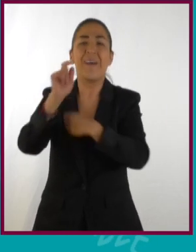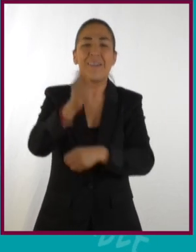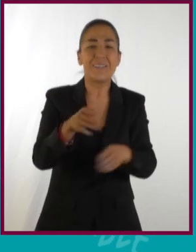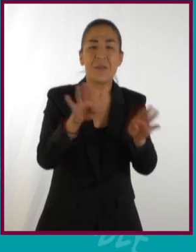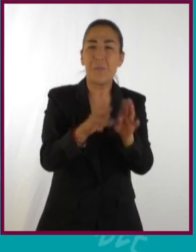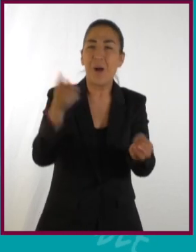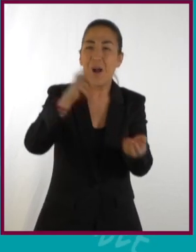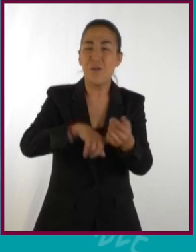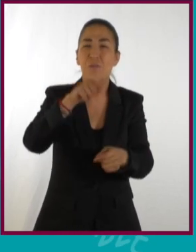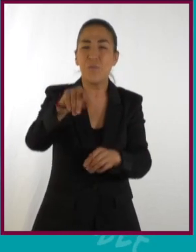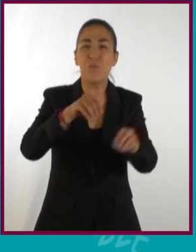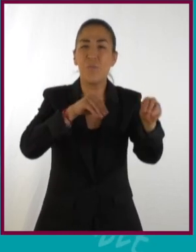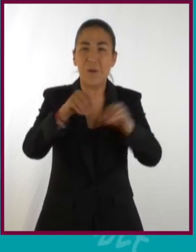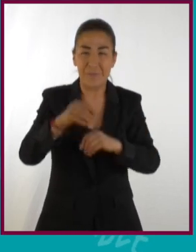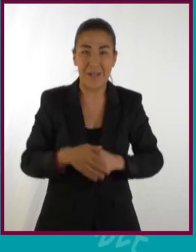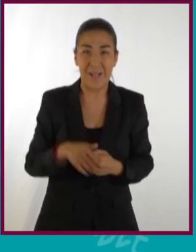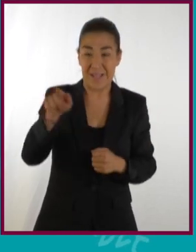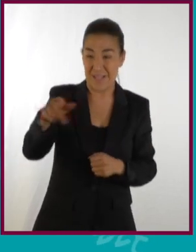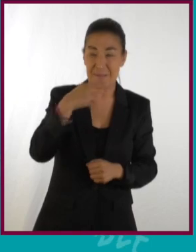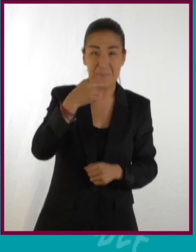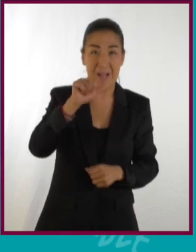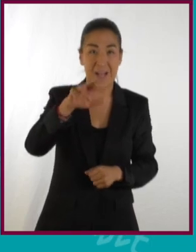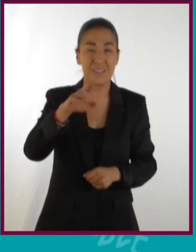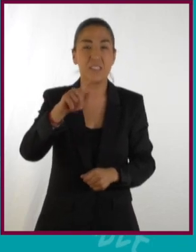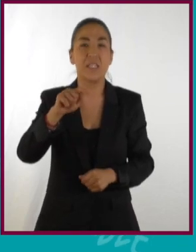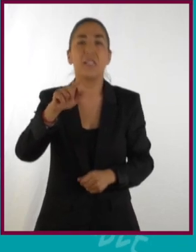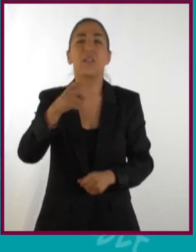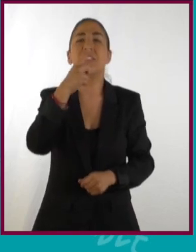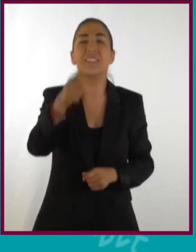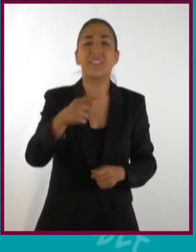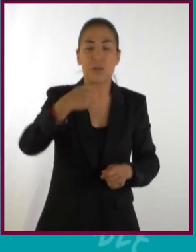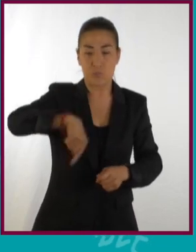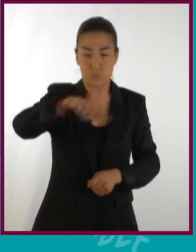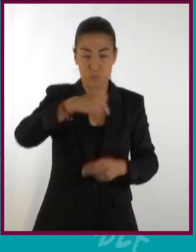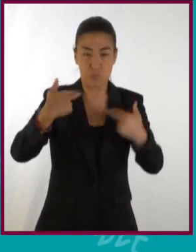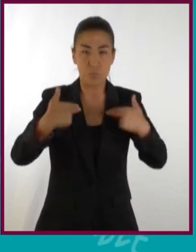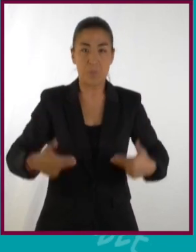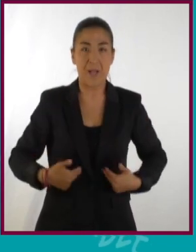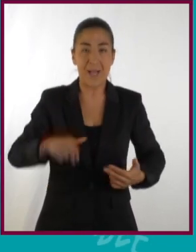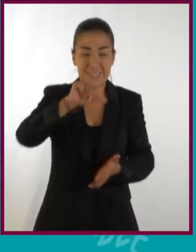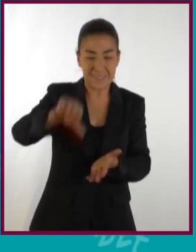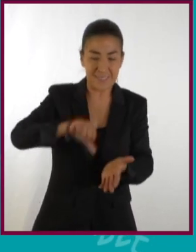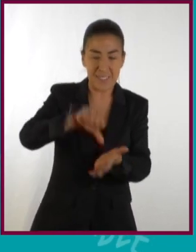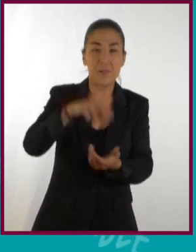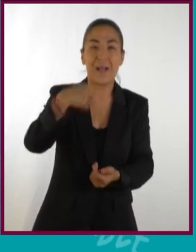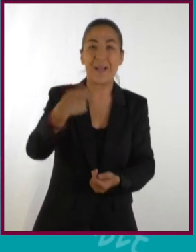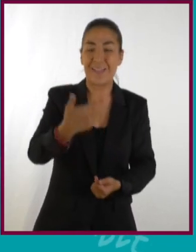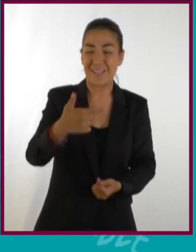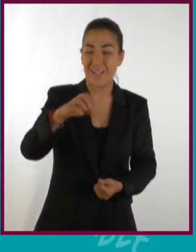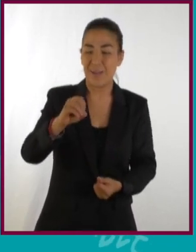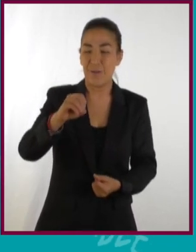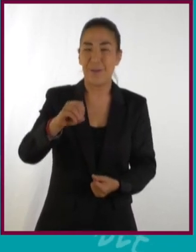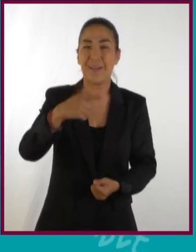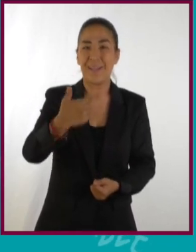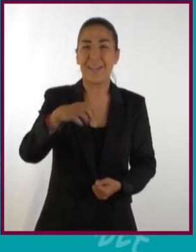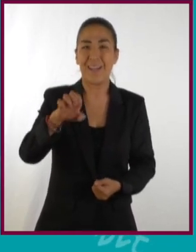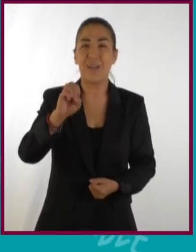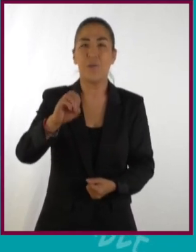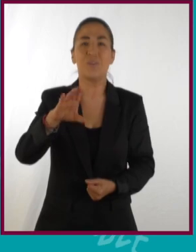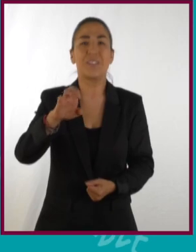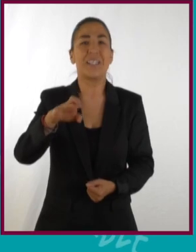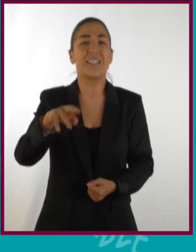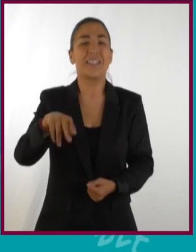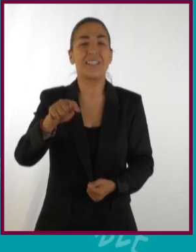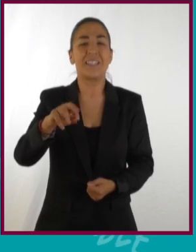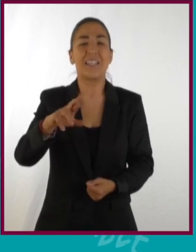perfecto lo circular o esférico. Y ahí empieza lo bueno, ¿eh? Aristóteles nos pone en el centro del universo. Ajá, el geocentrismo.